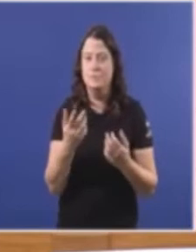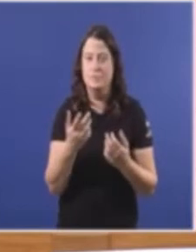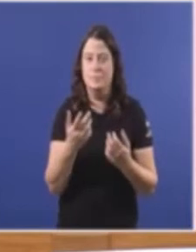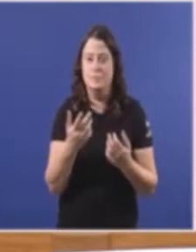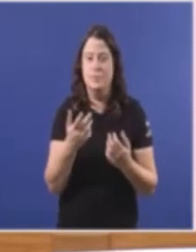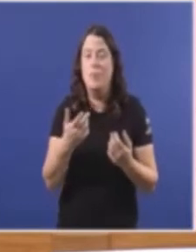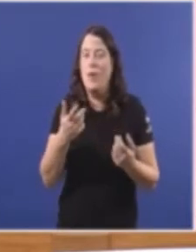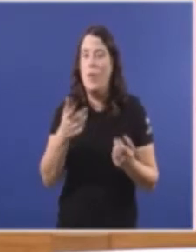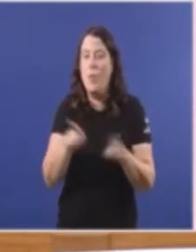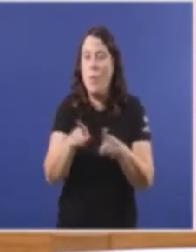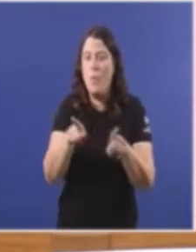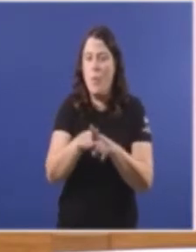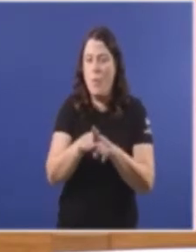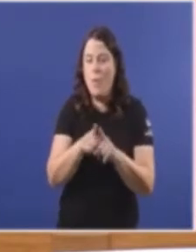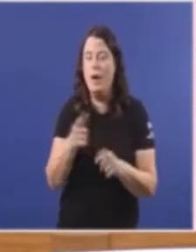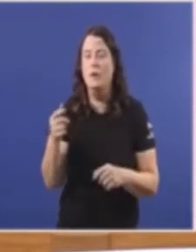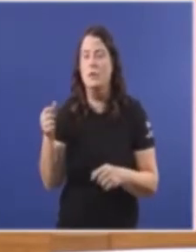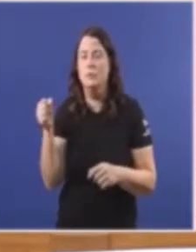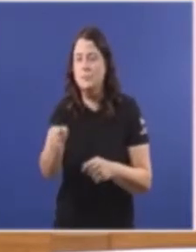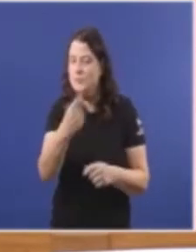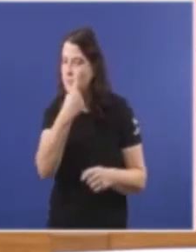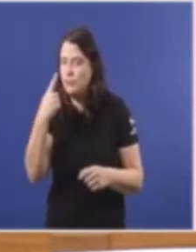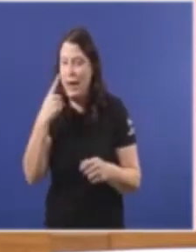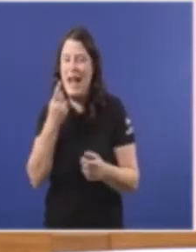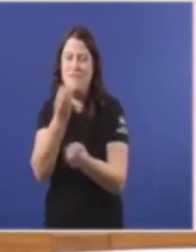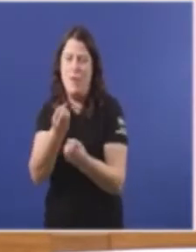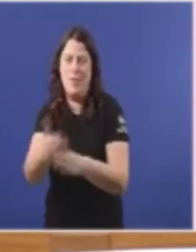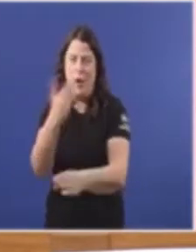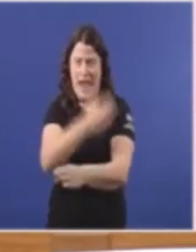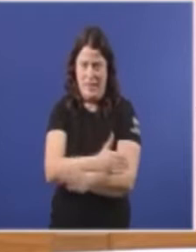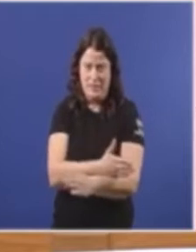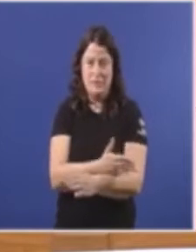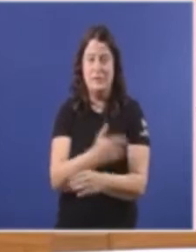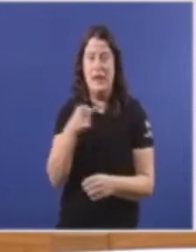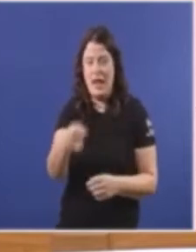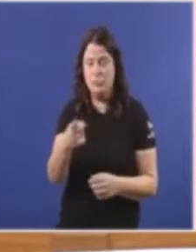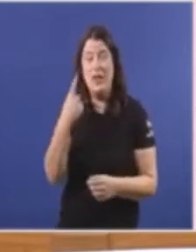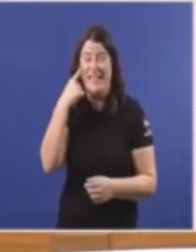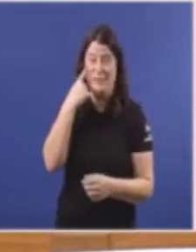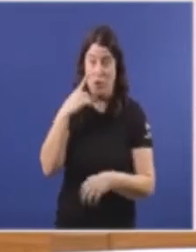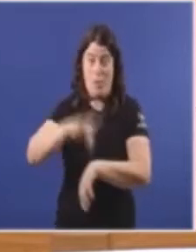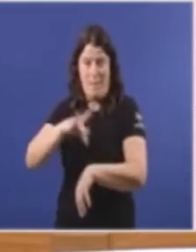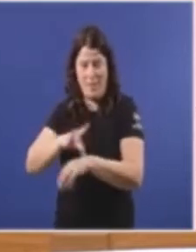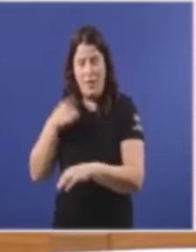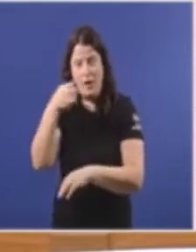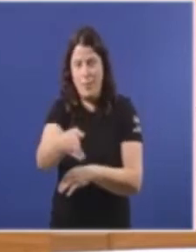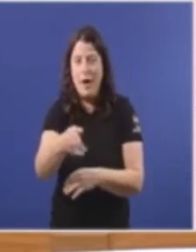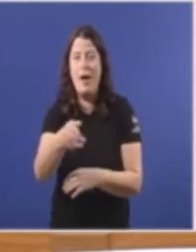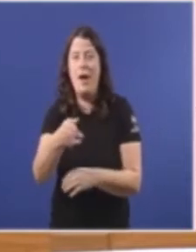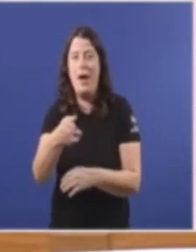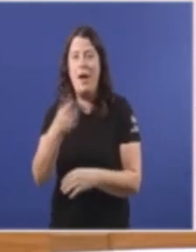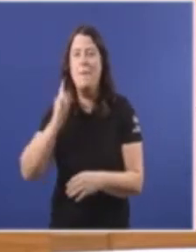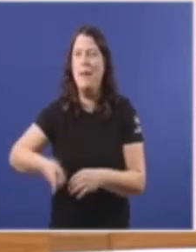concreta É o instructor Para facer esa información previa E ese instructor Un inspector médico Non recibe instruccións De